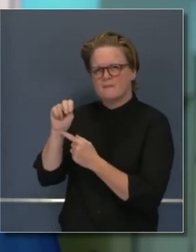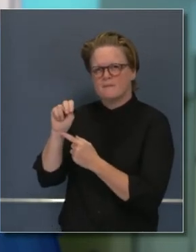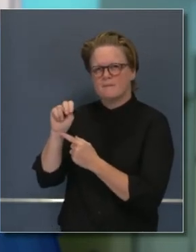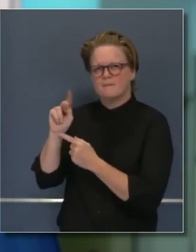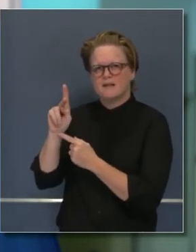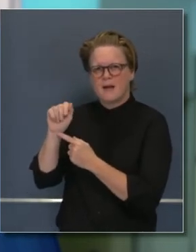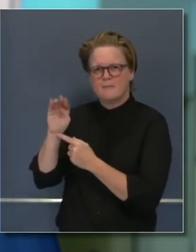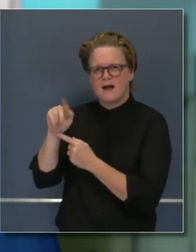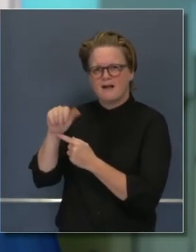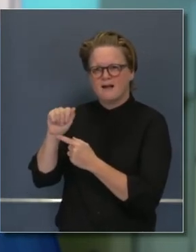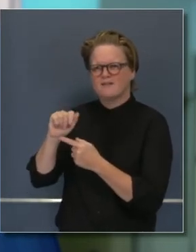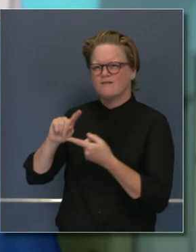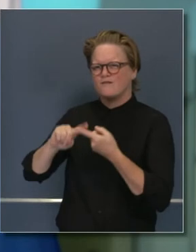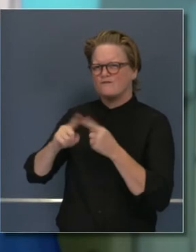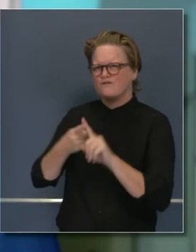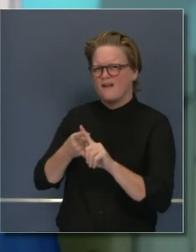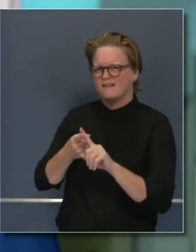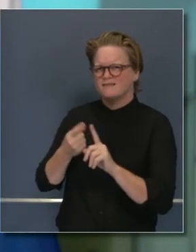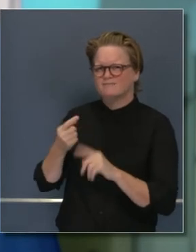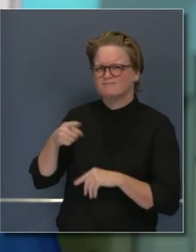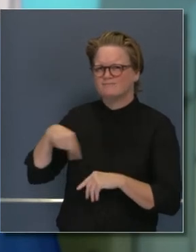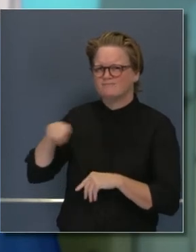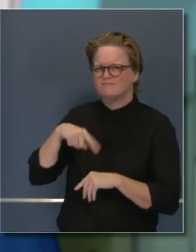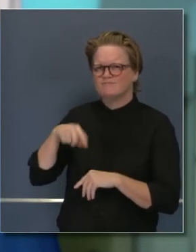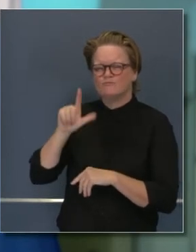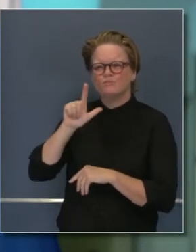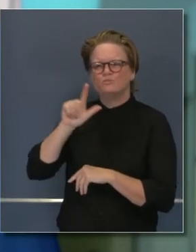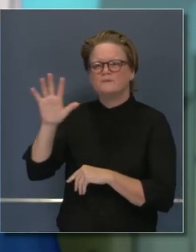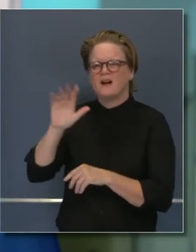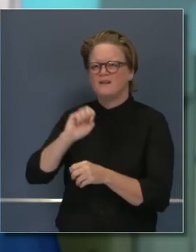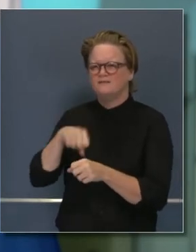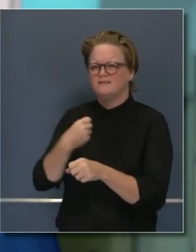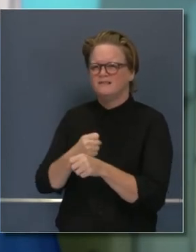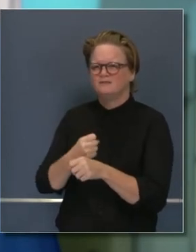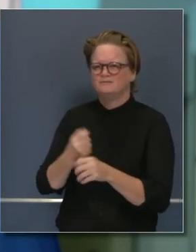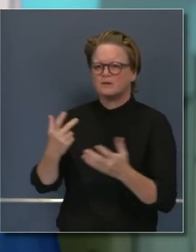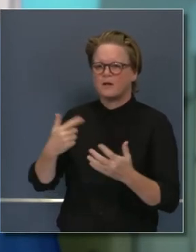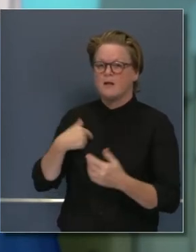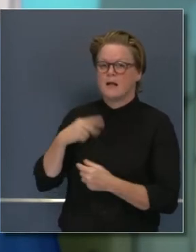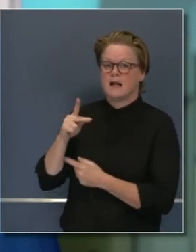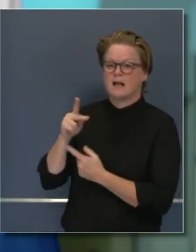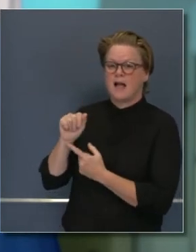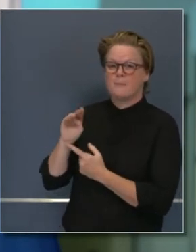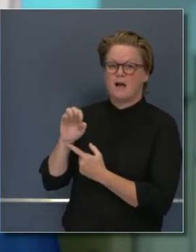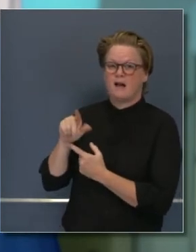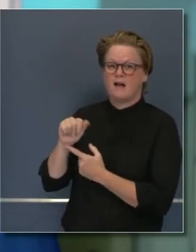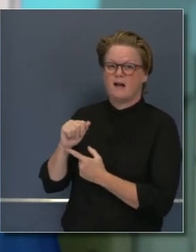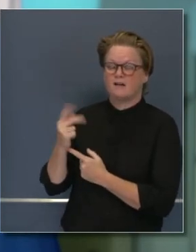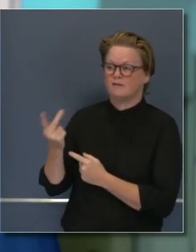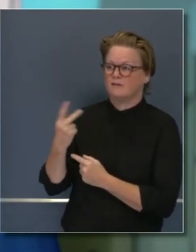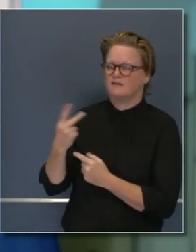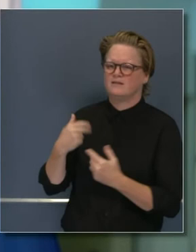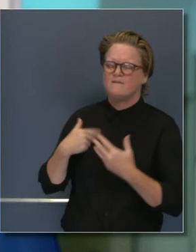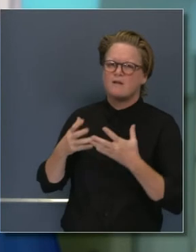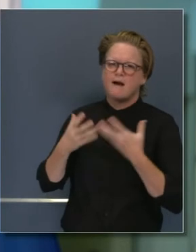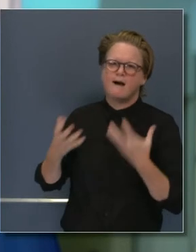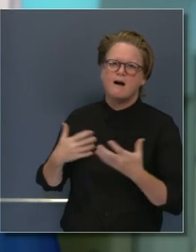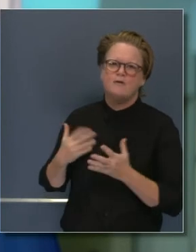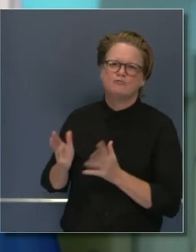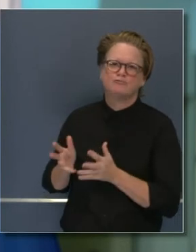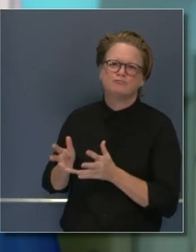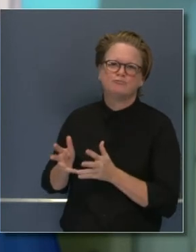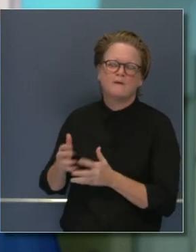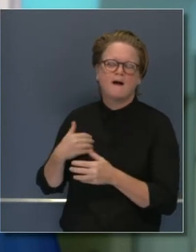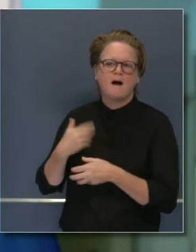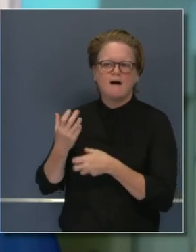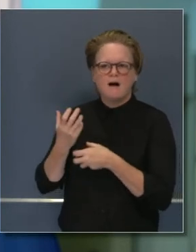entre el vicepresidente Biden y yo, por más de 25 años, él y yo hemos conocido